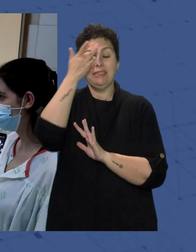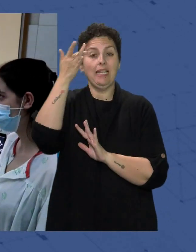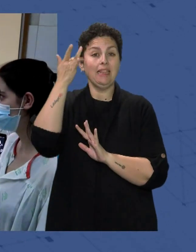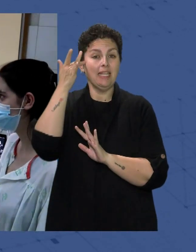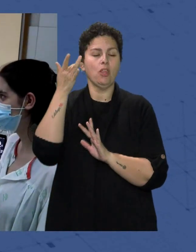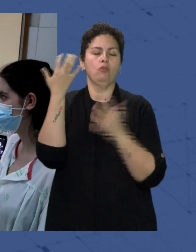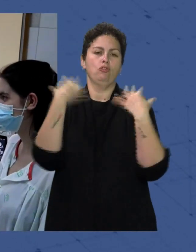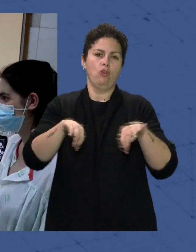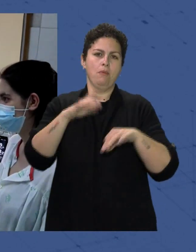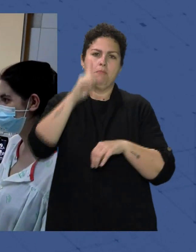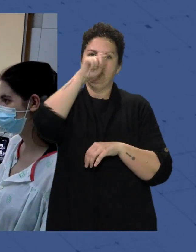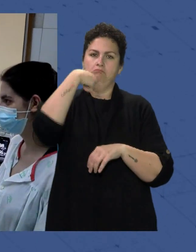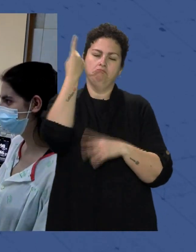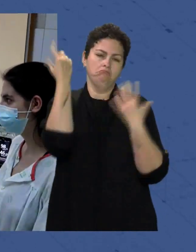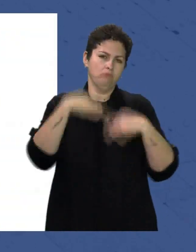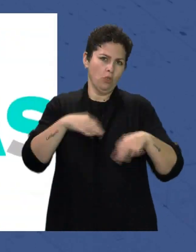rostro